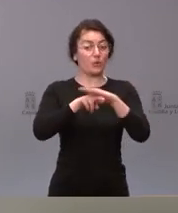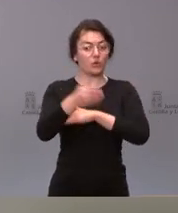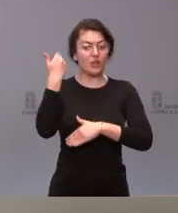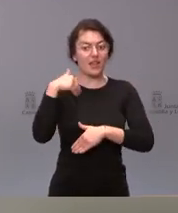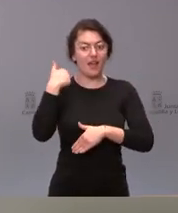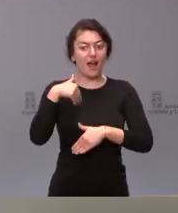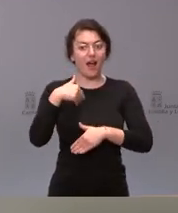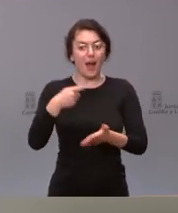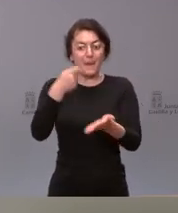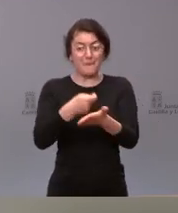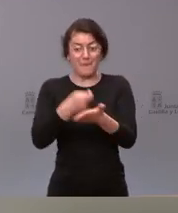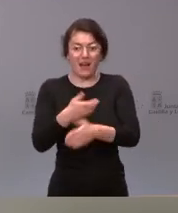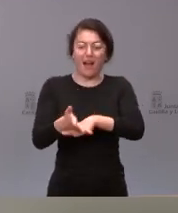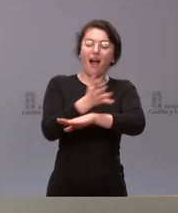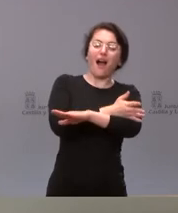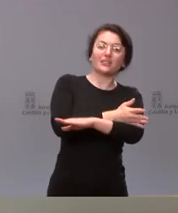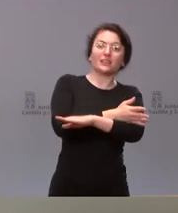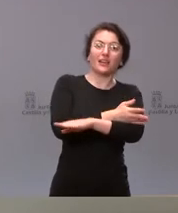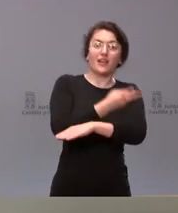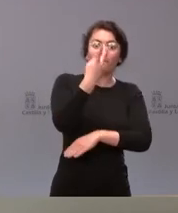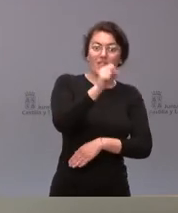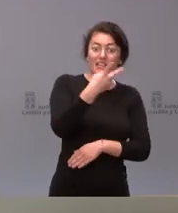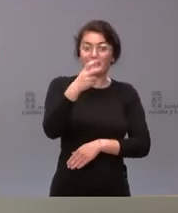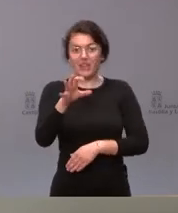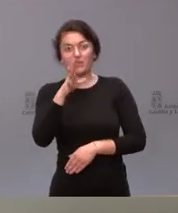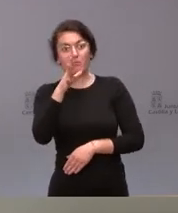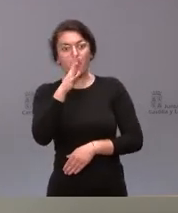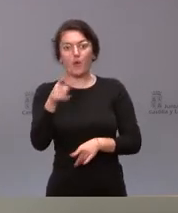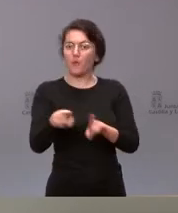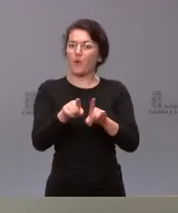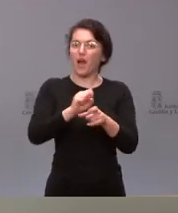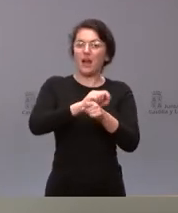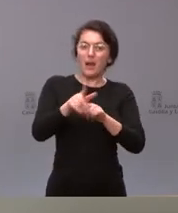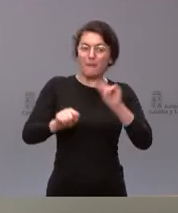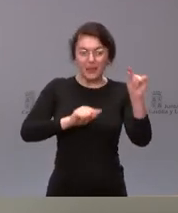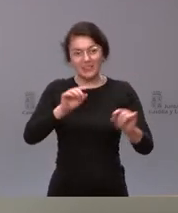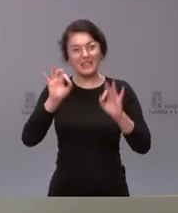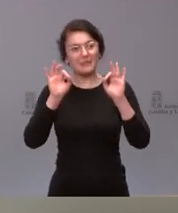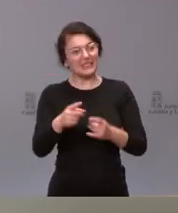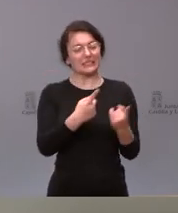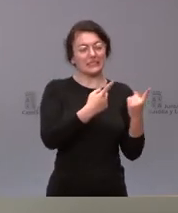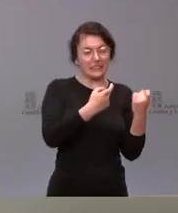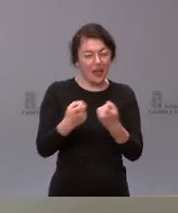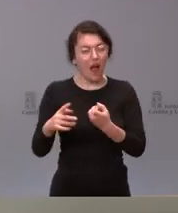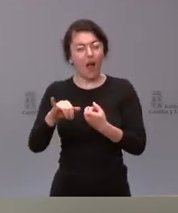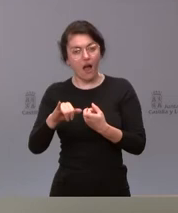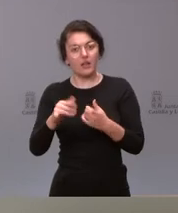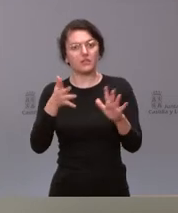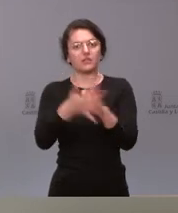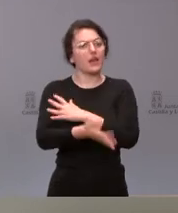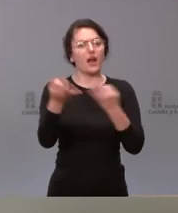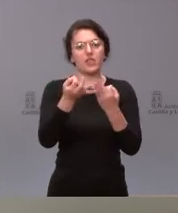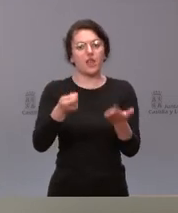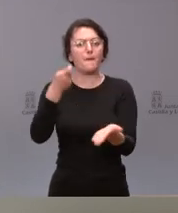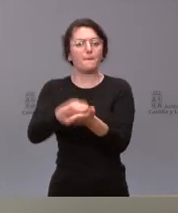porque fue el año de la pandemia porque fue el año donde muchas personas tenían dificultades y necesidades de atender a sus personas con dependencia y por tanto